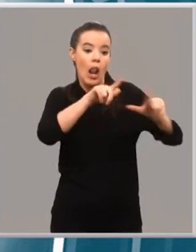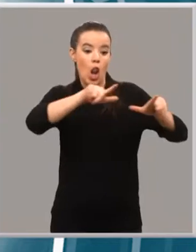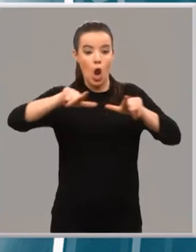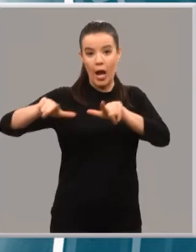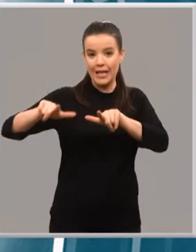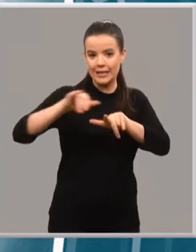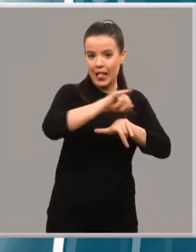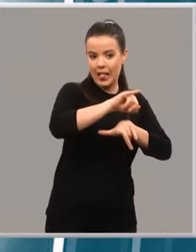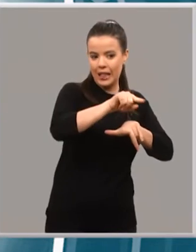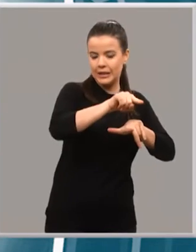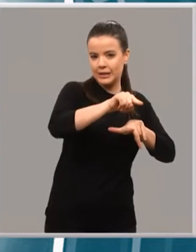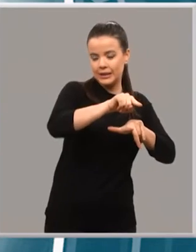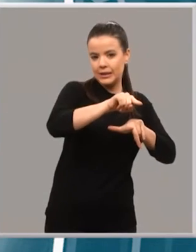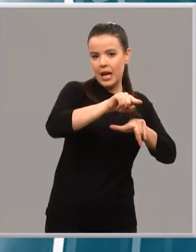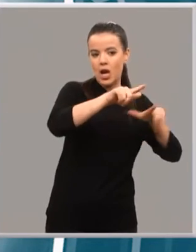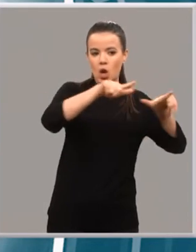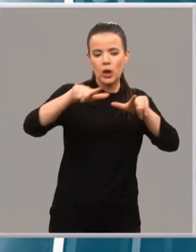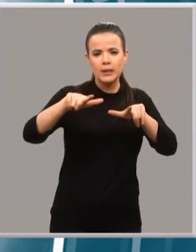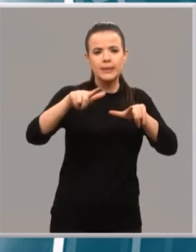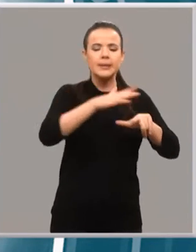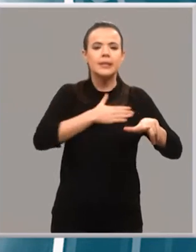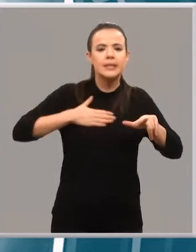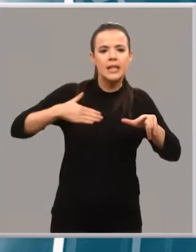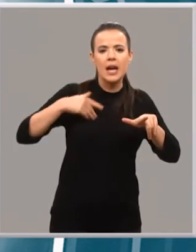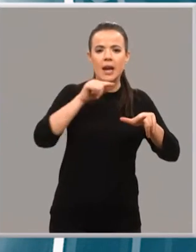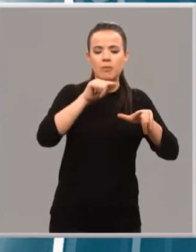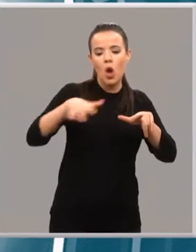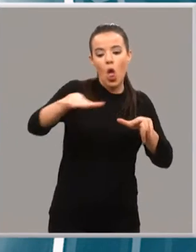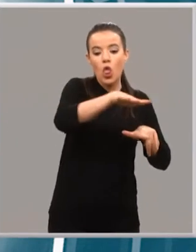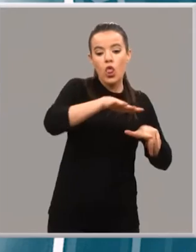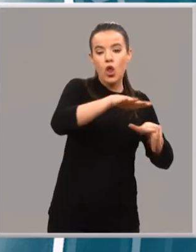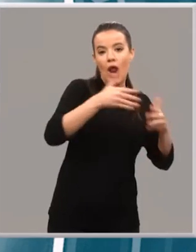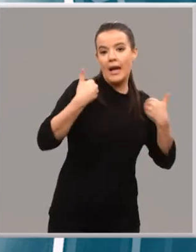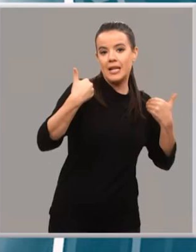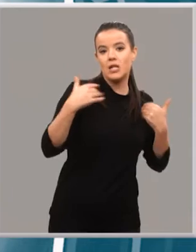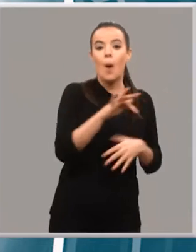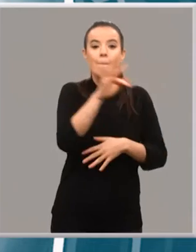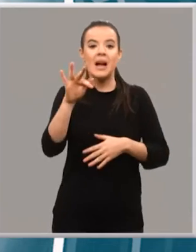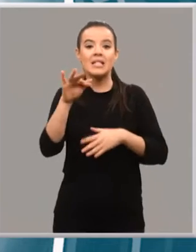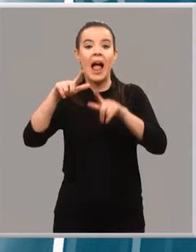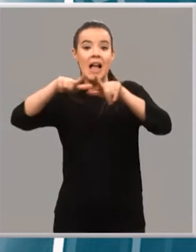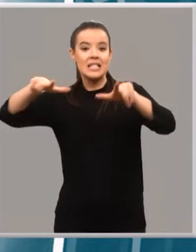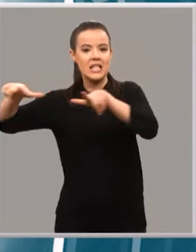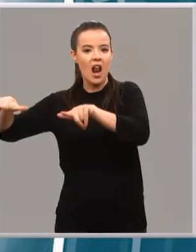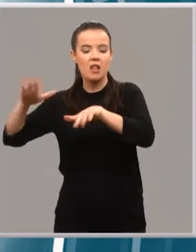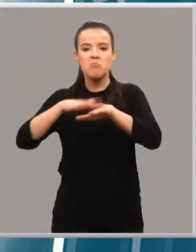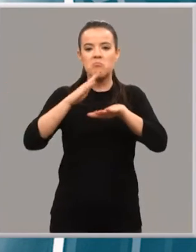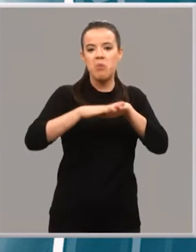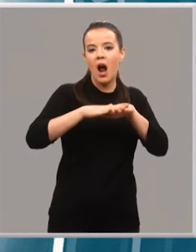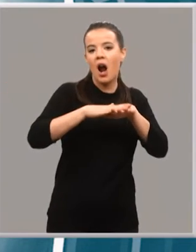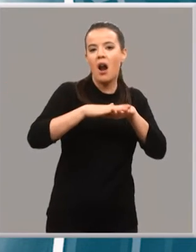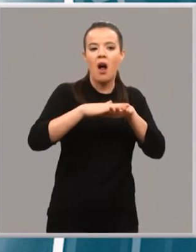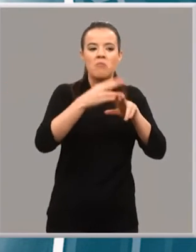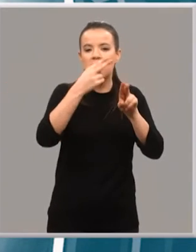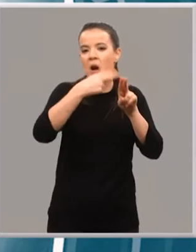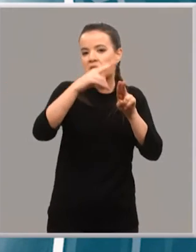idea con la que estamos trabajando es disponer principalmente de una zona de gimnasio y de salas. Salas polivalentes destinadas a la